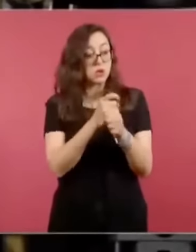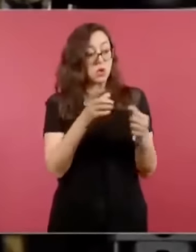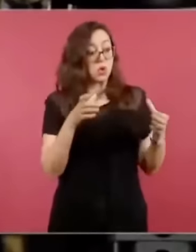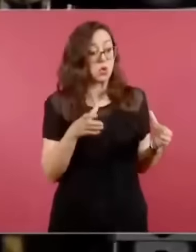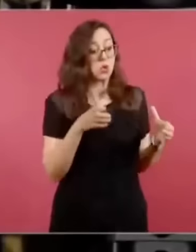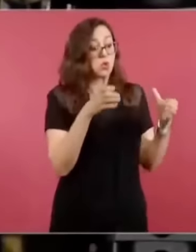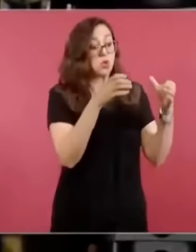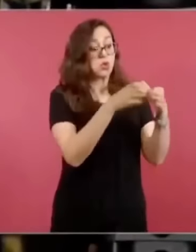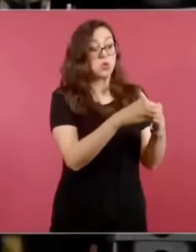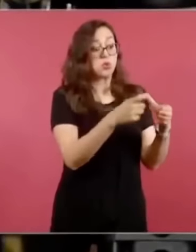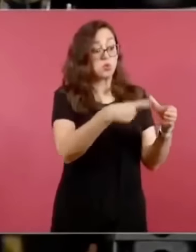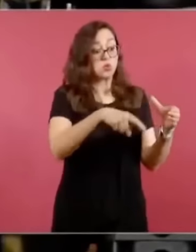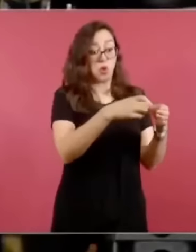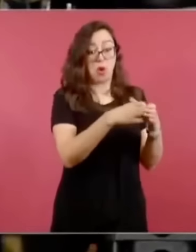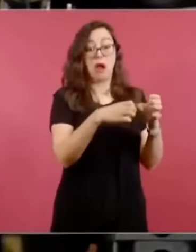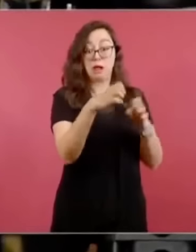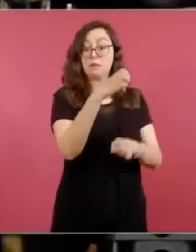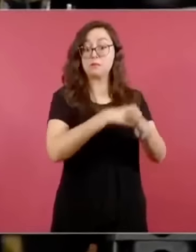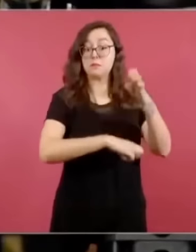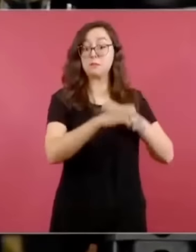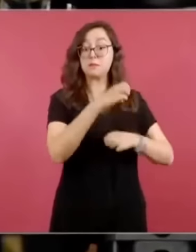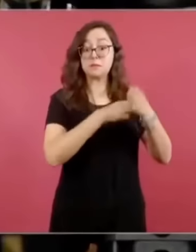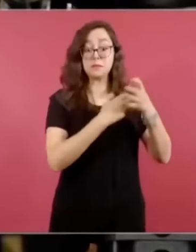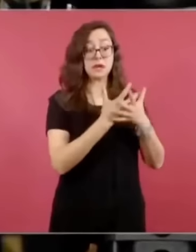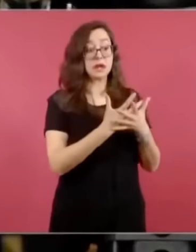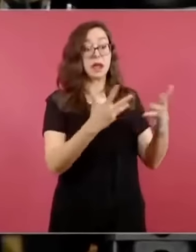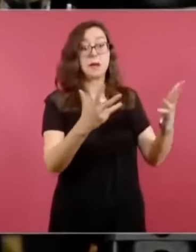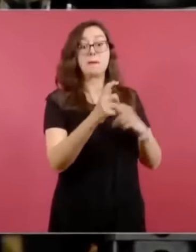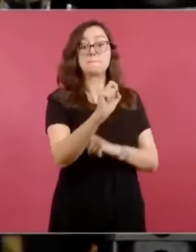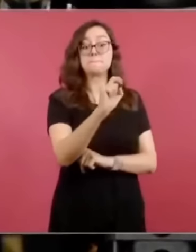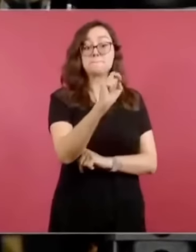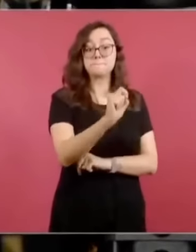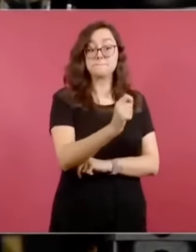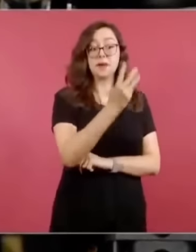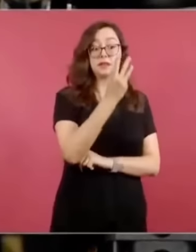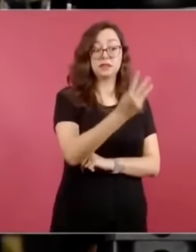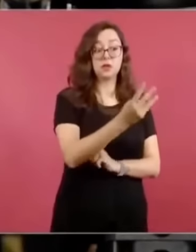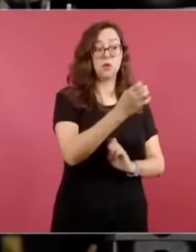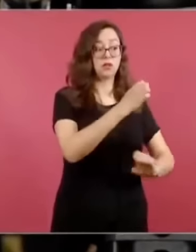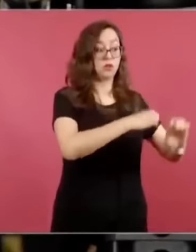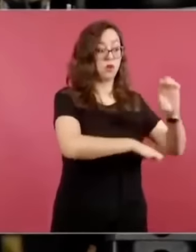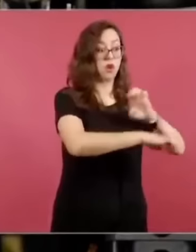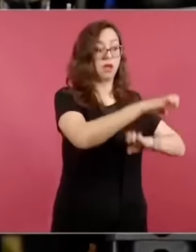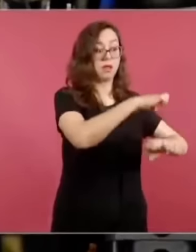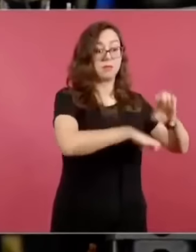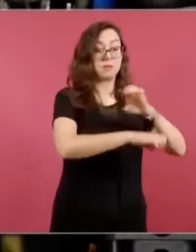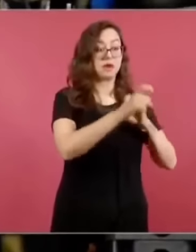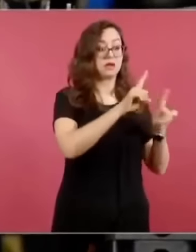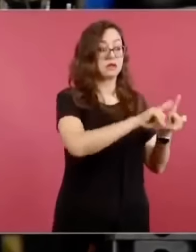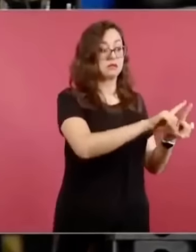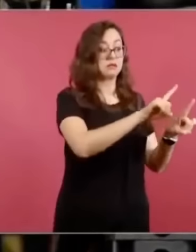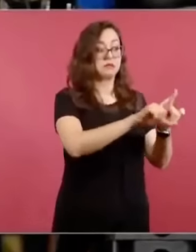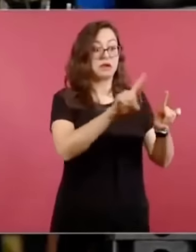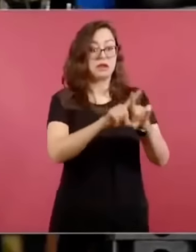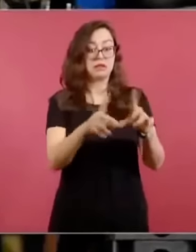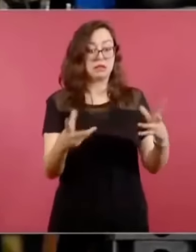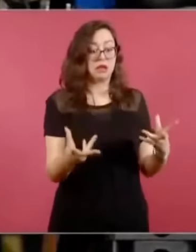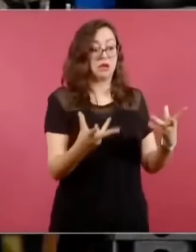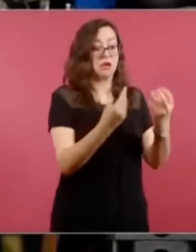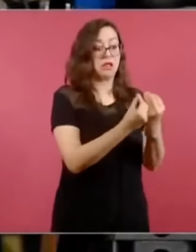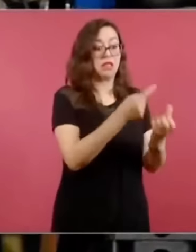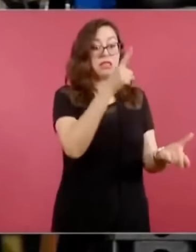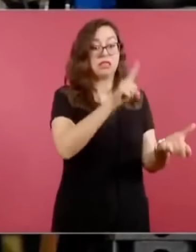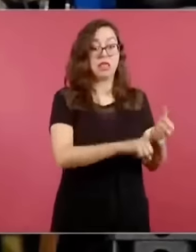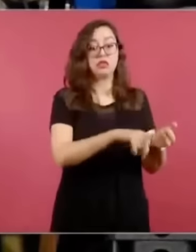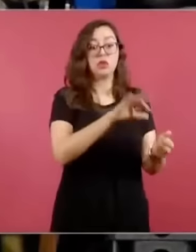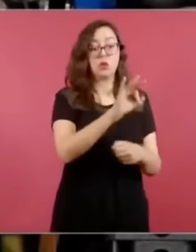empresarial grande, son 24 consorcios que estarían involucrados y que al menos son 45